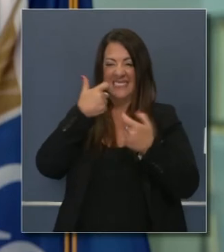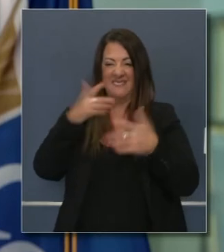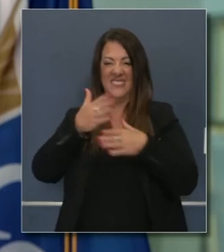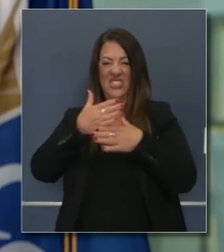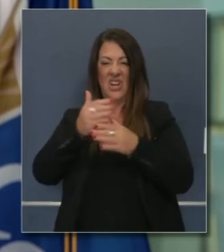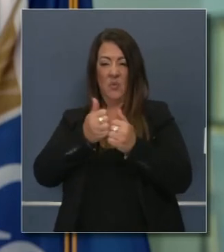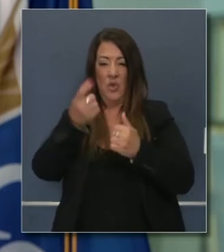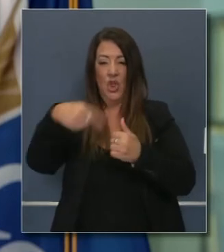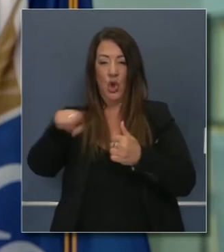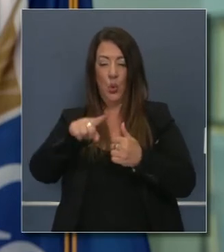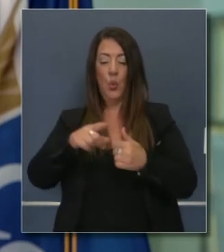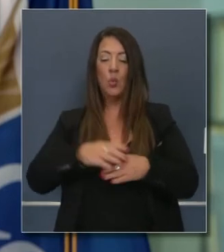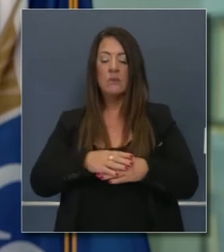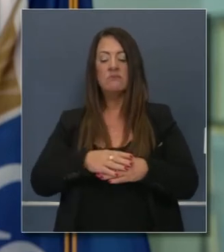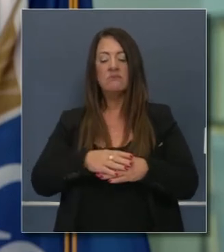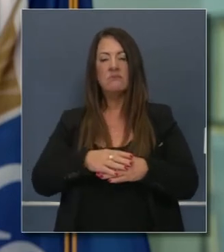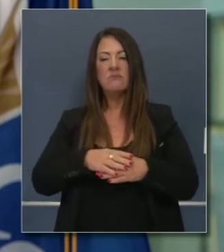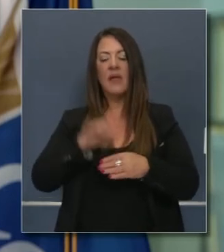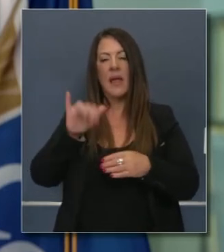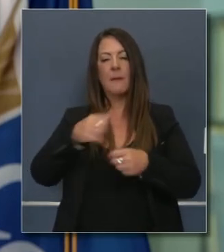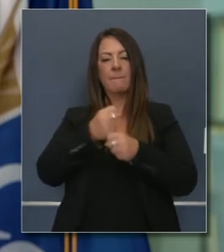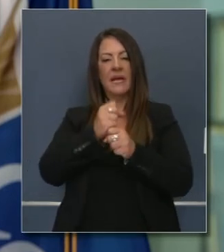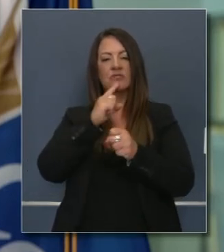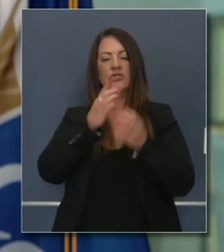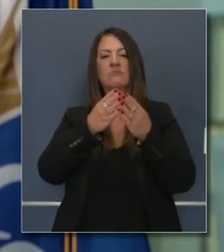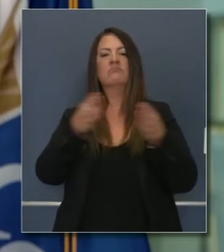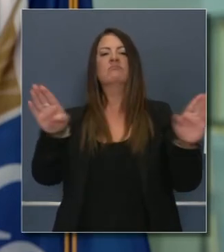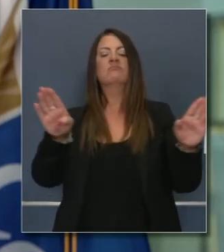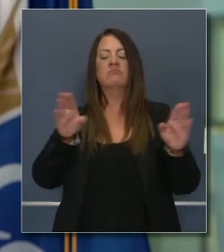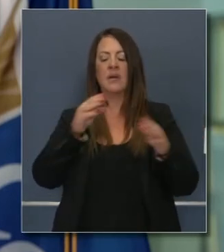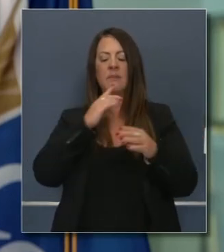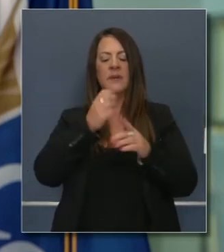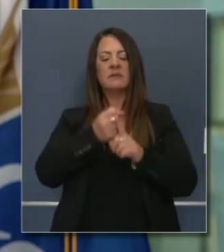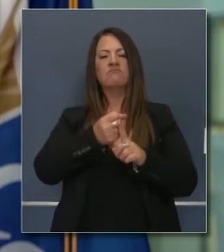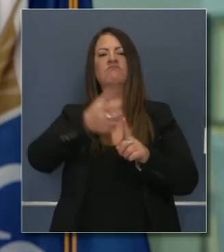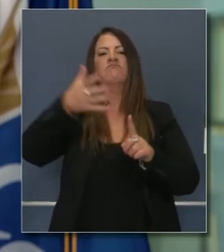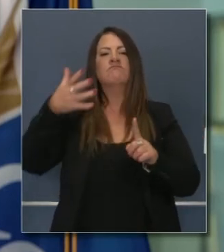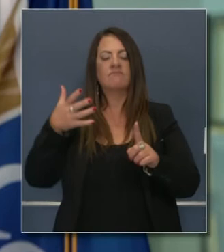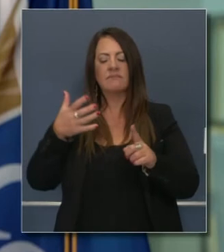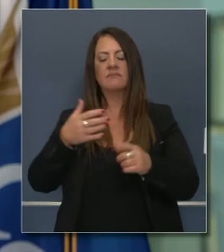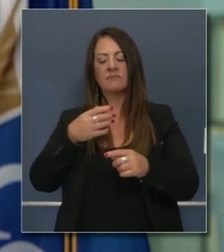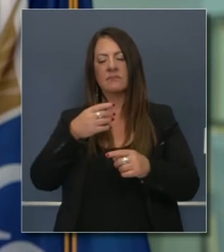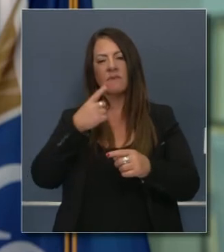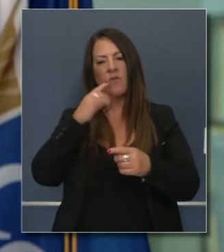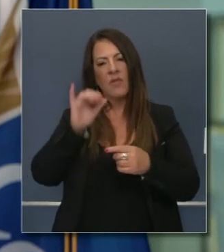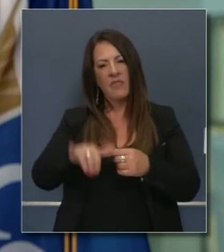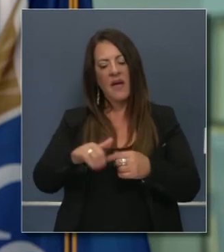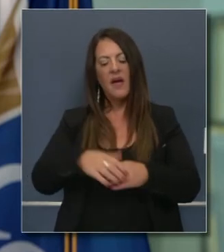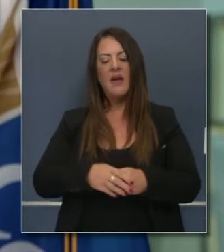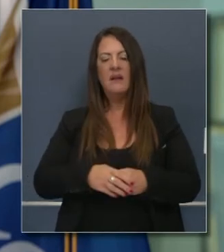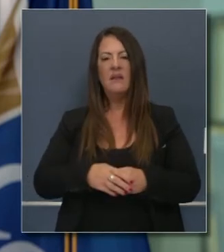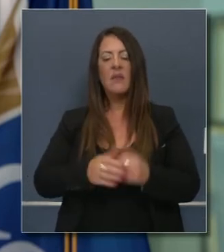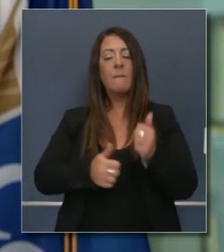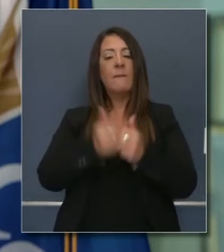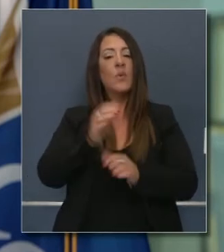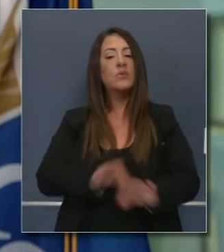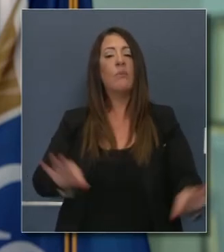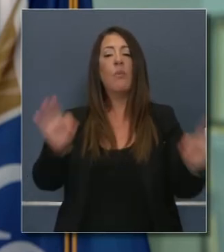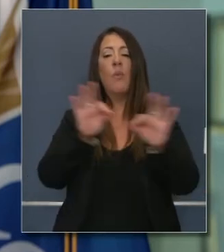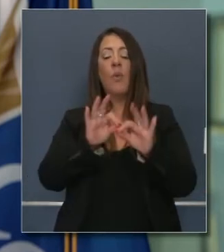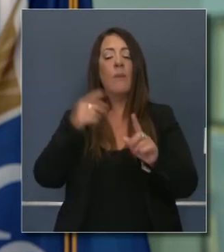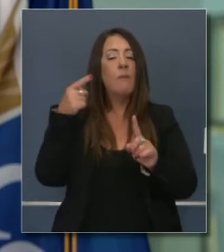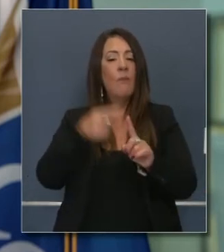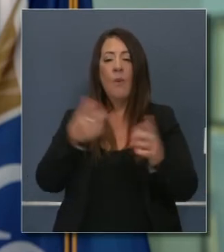específicas y más ampliamente la agenda y fundamentalmente para responder a su pregunta,